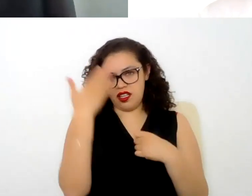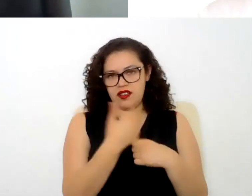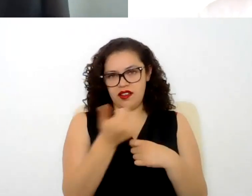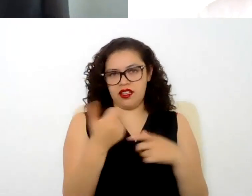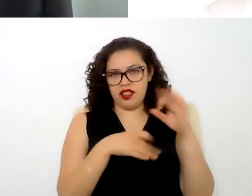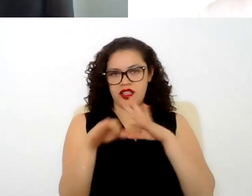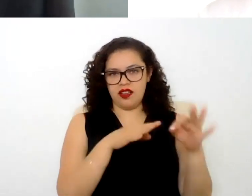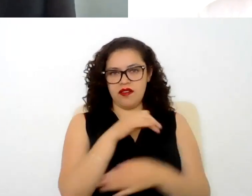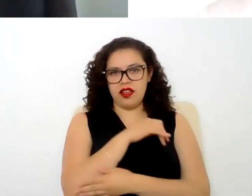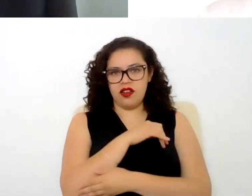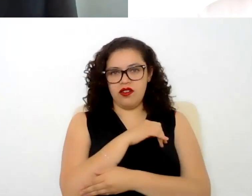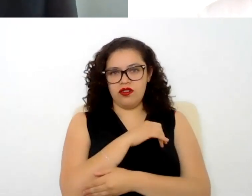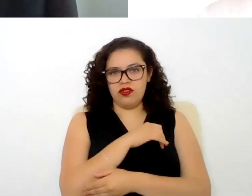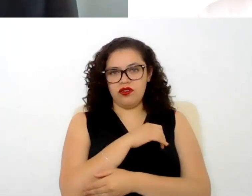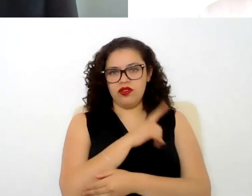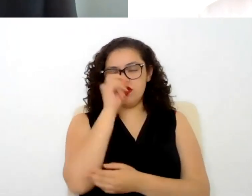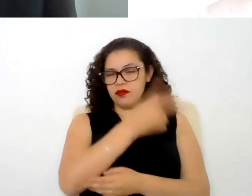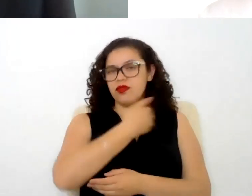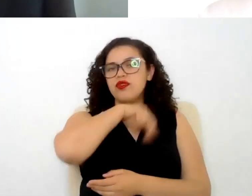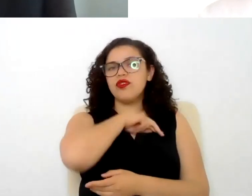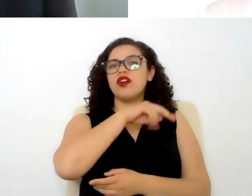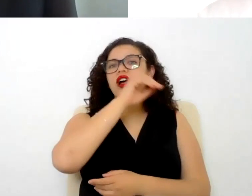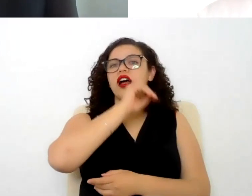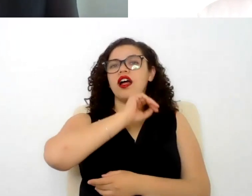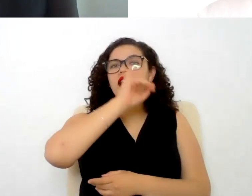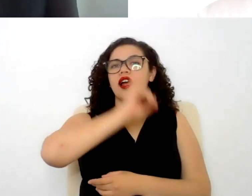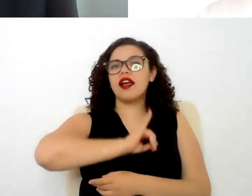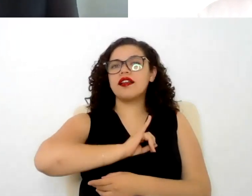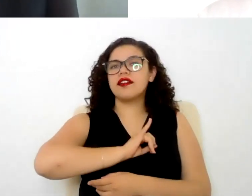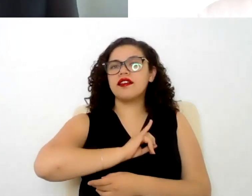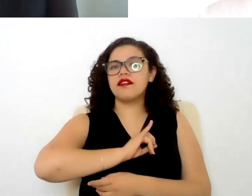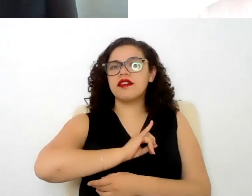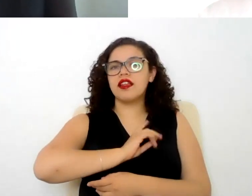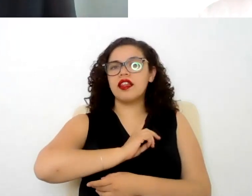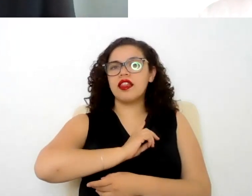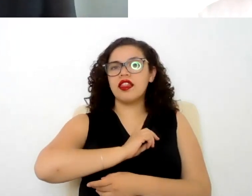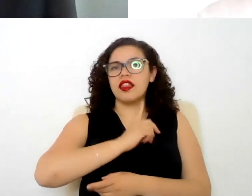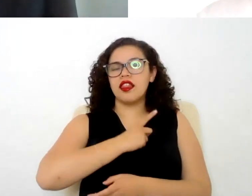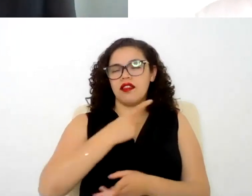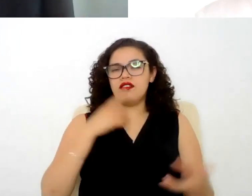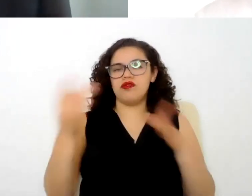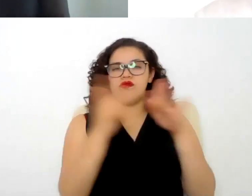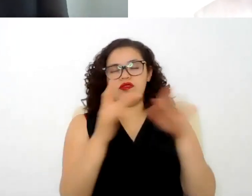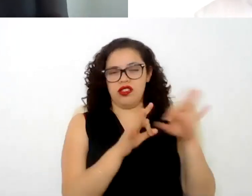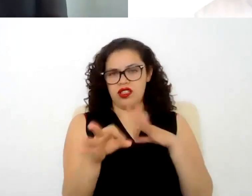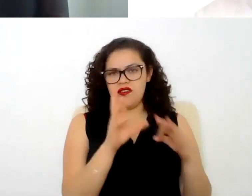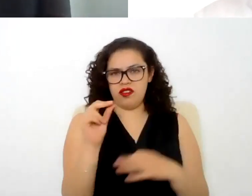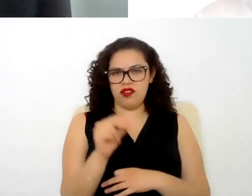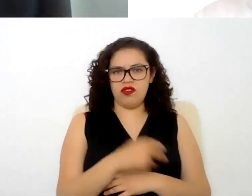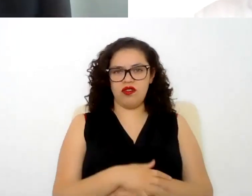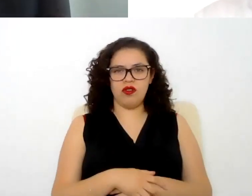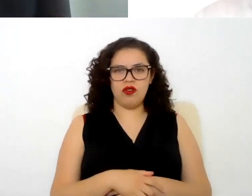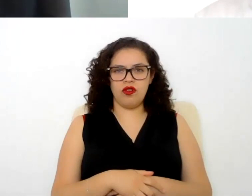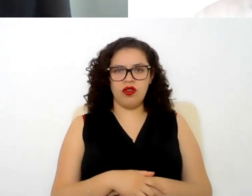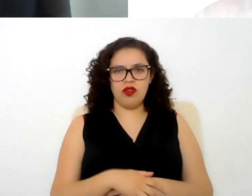también es un hecho de que los patrones no necesariamente tienen que conservar sus relaciones laborales o sea con todos y cada uno de